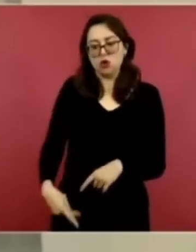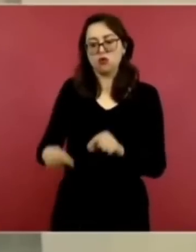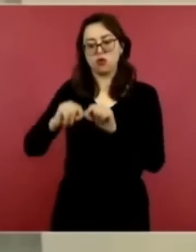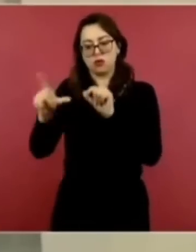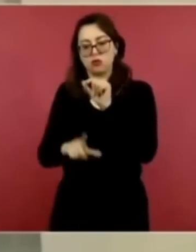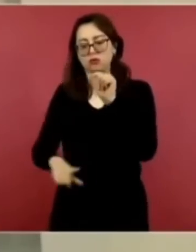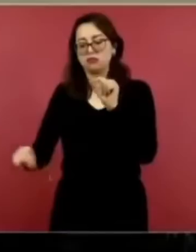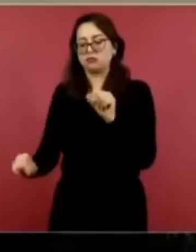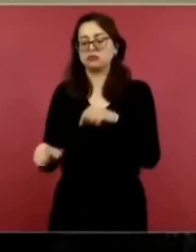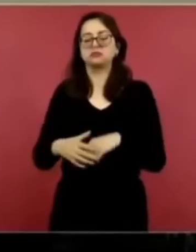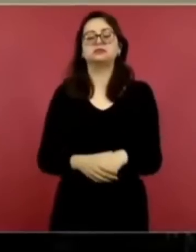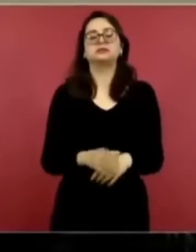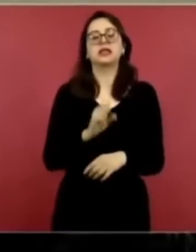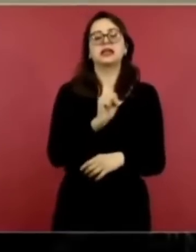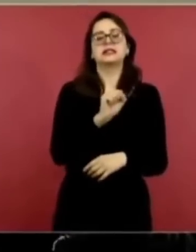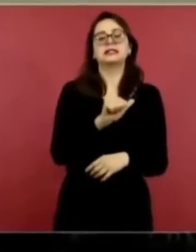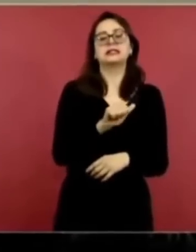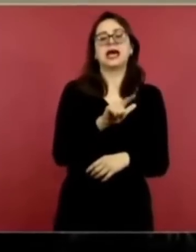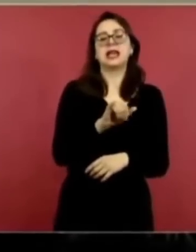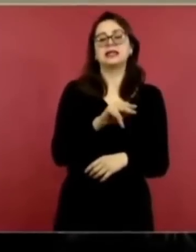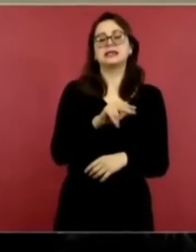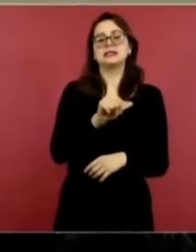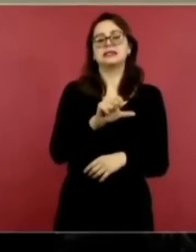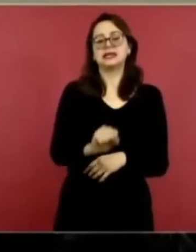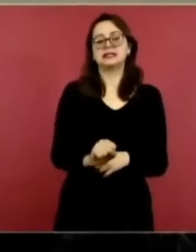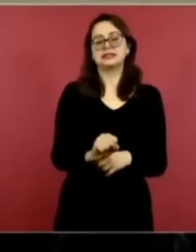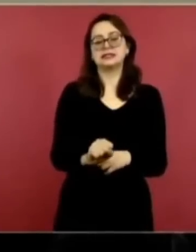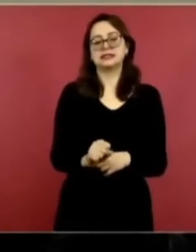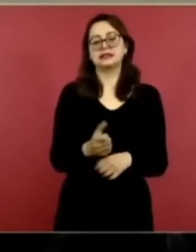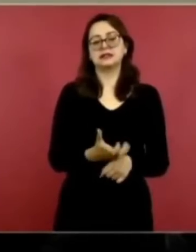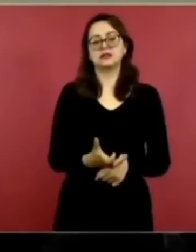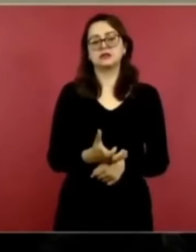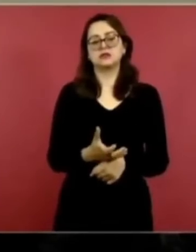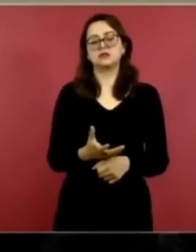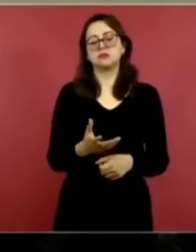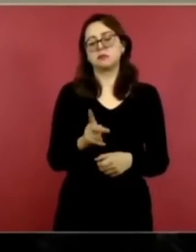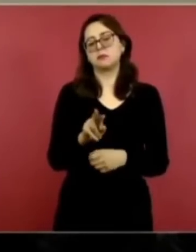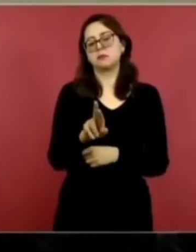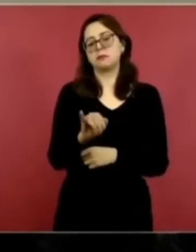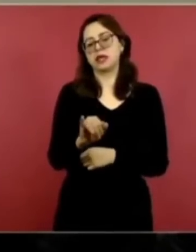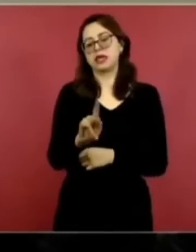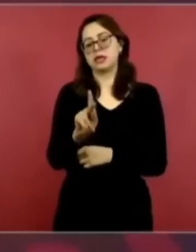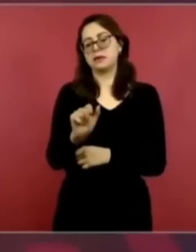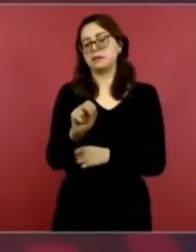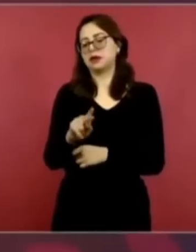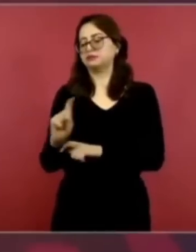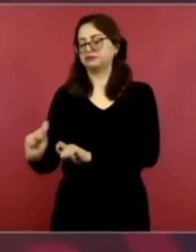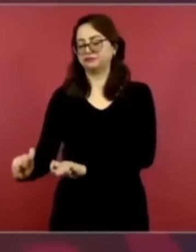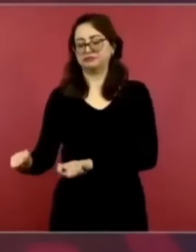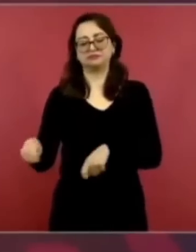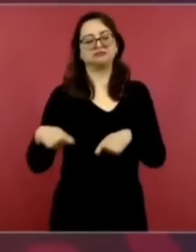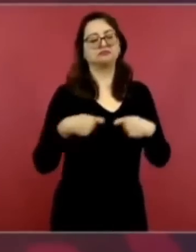con el apoyo del PRI y del PAN, se entregó a Grupo México.